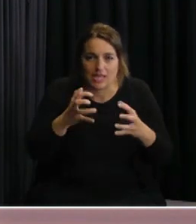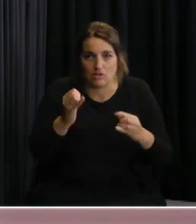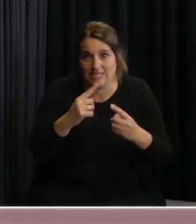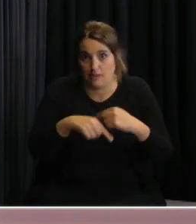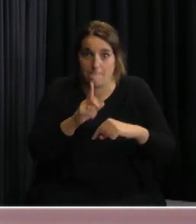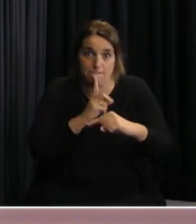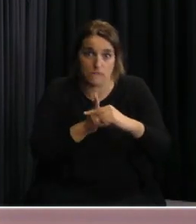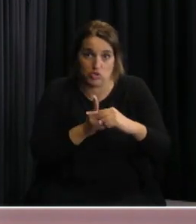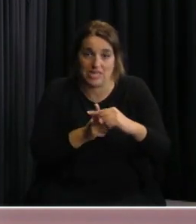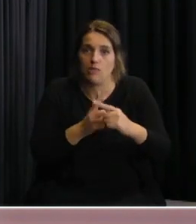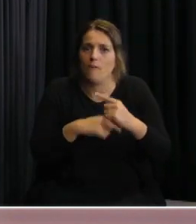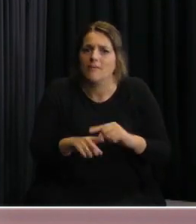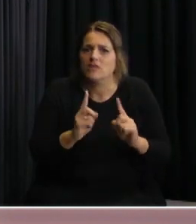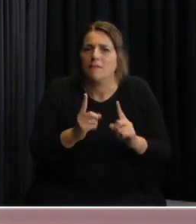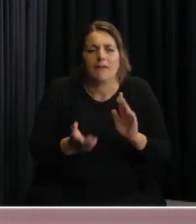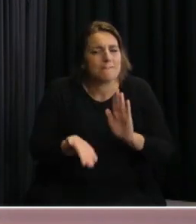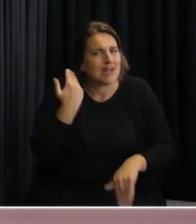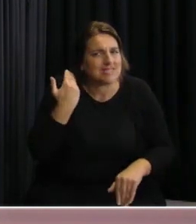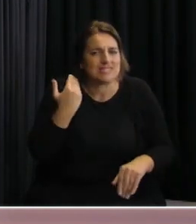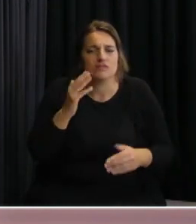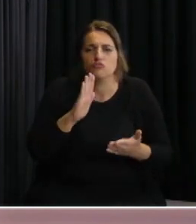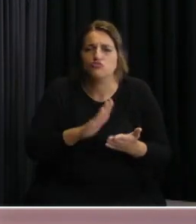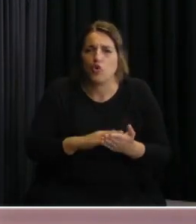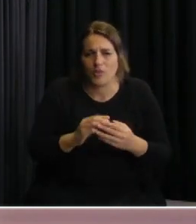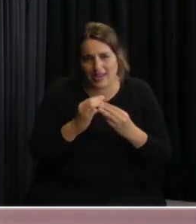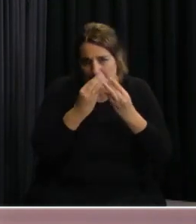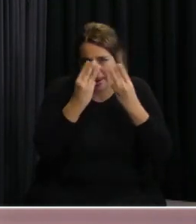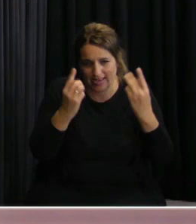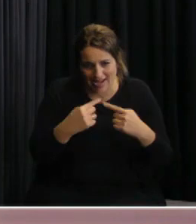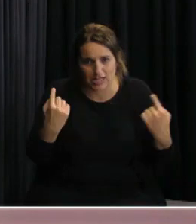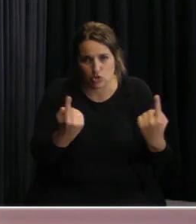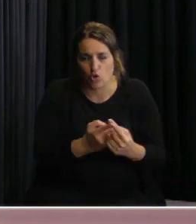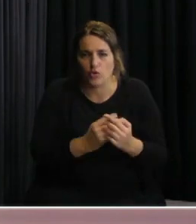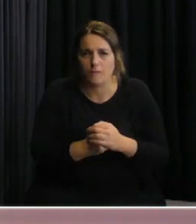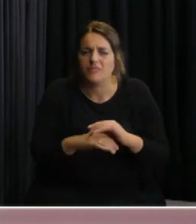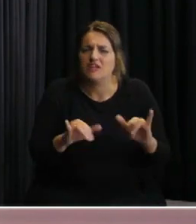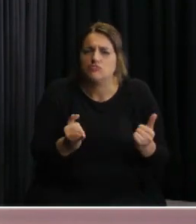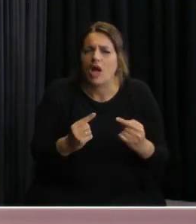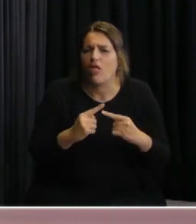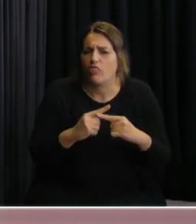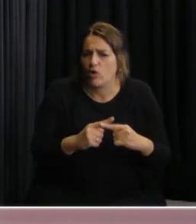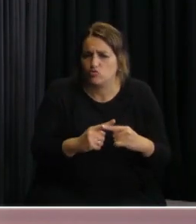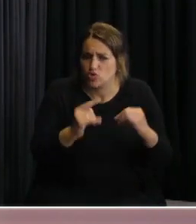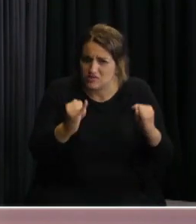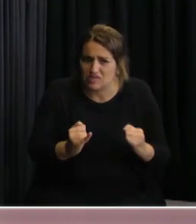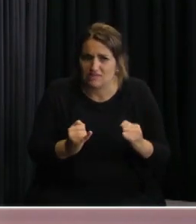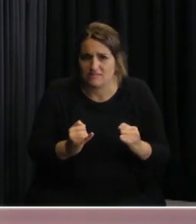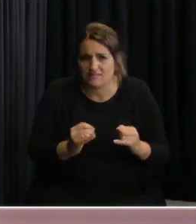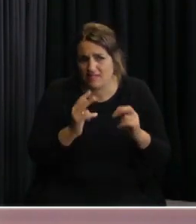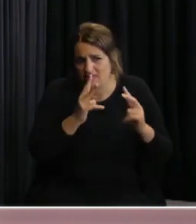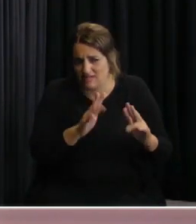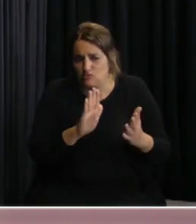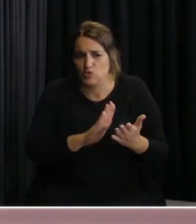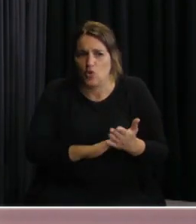positivos sobre todo el universo y te voy a decir más una discusión importante entre una